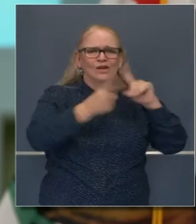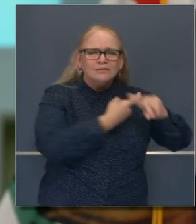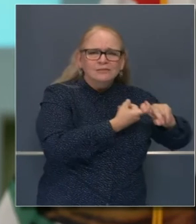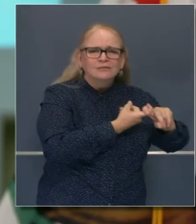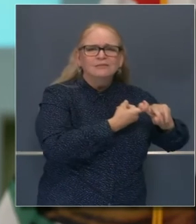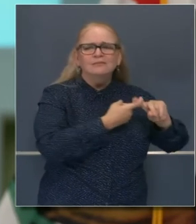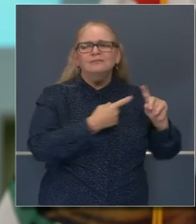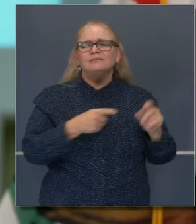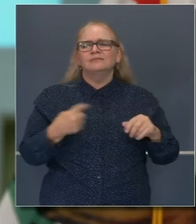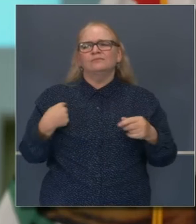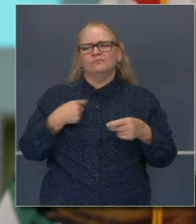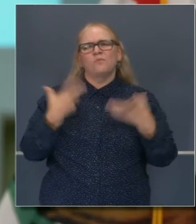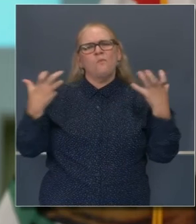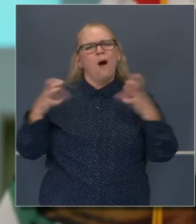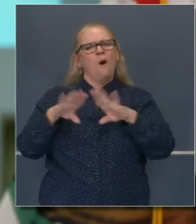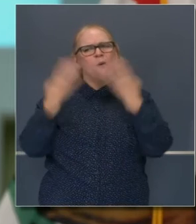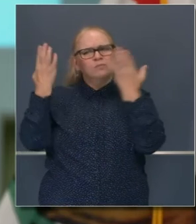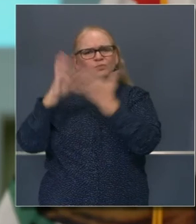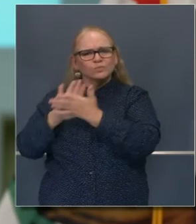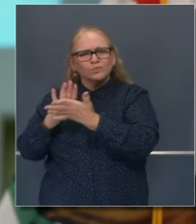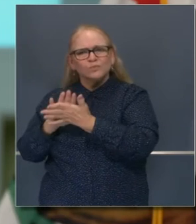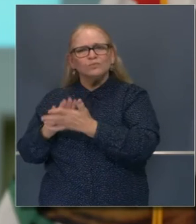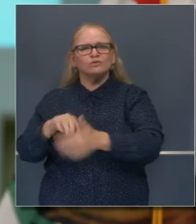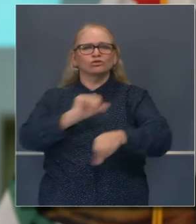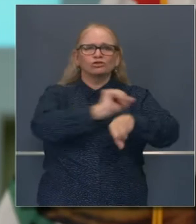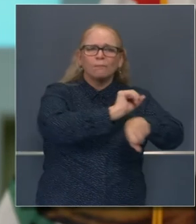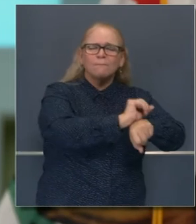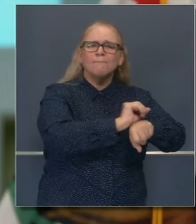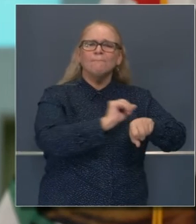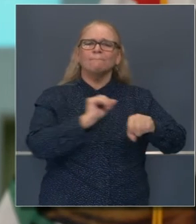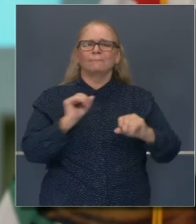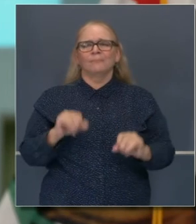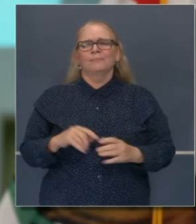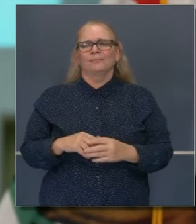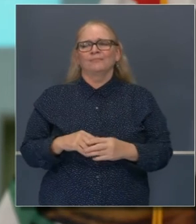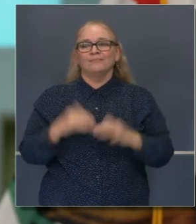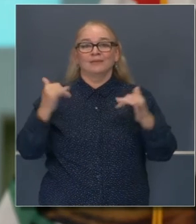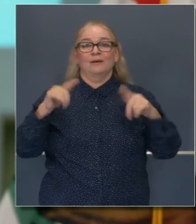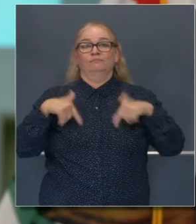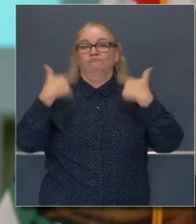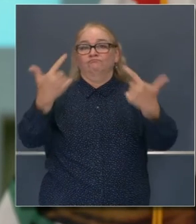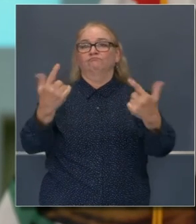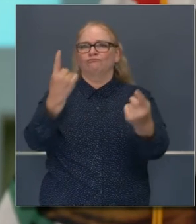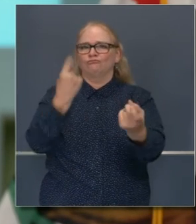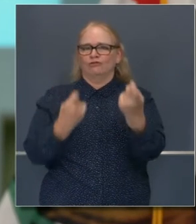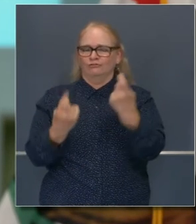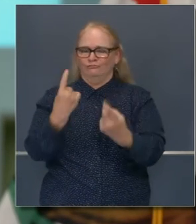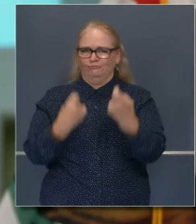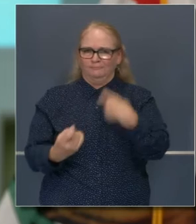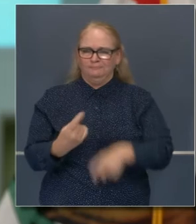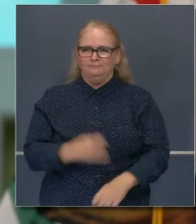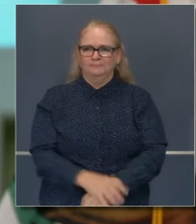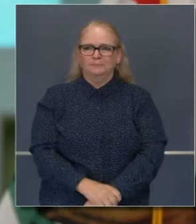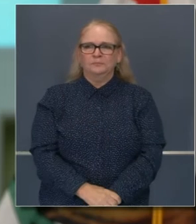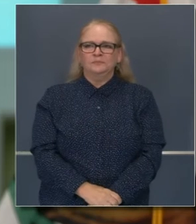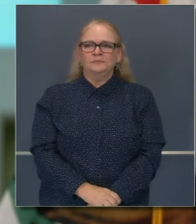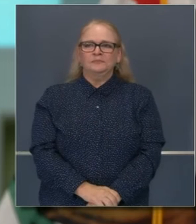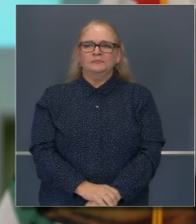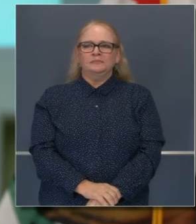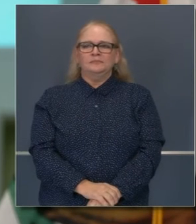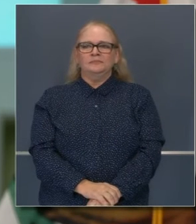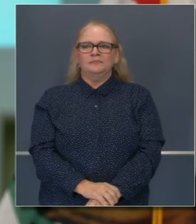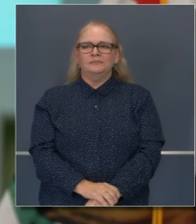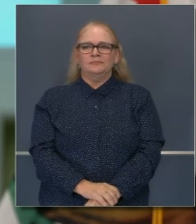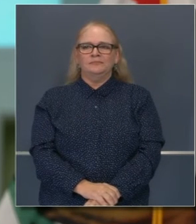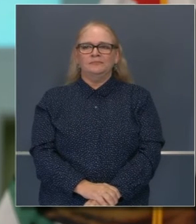reabrir esta economía sin peligro y hacer regresar a nuestros hijos a la escuela. Bien, con esto tenemos